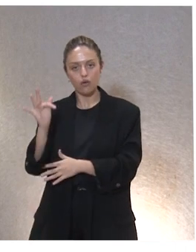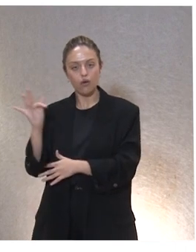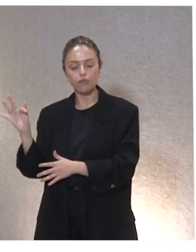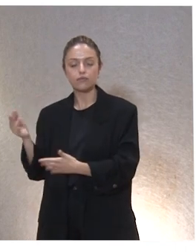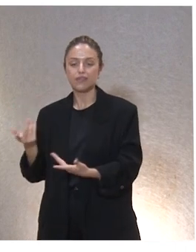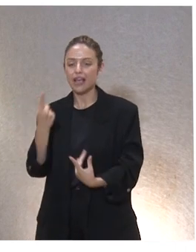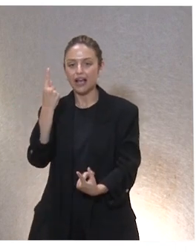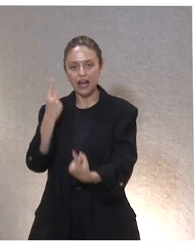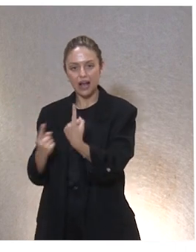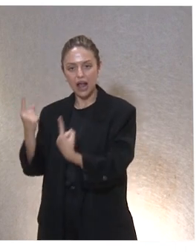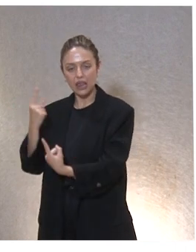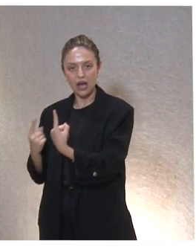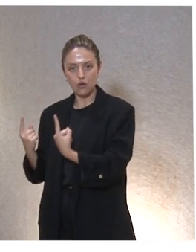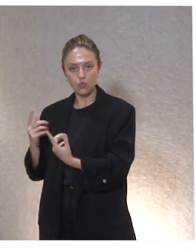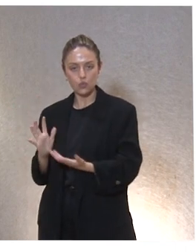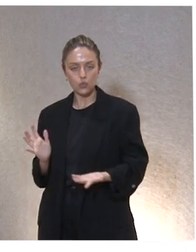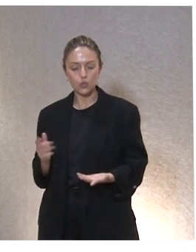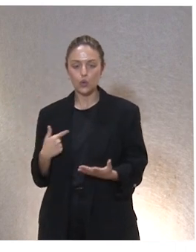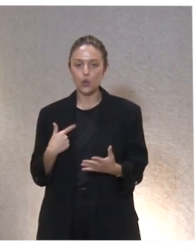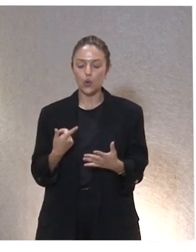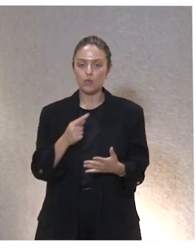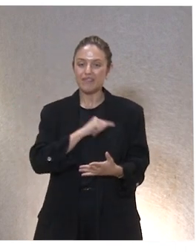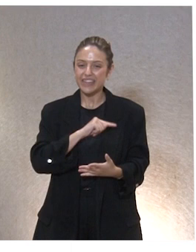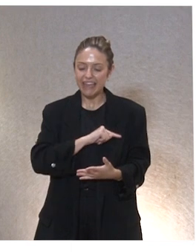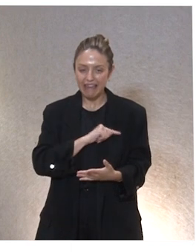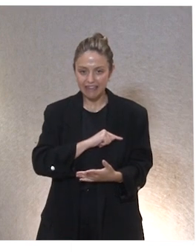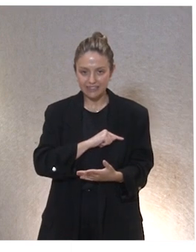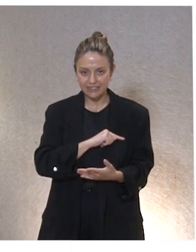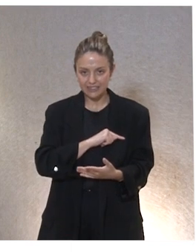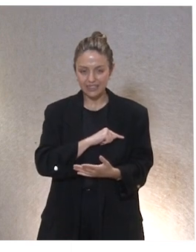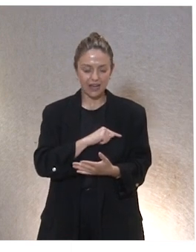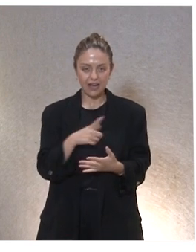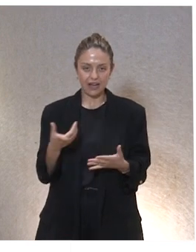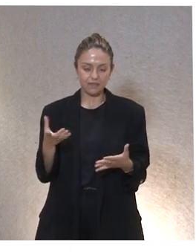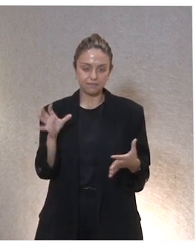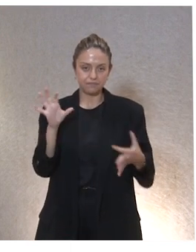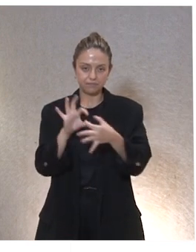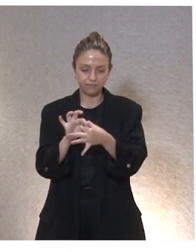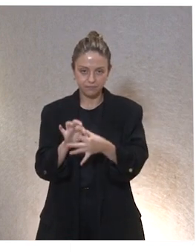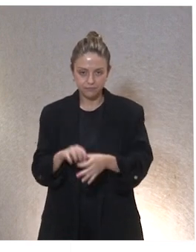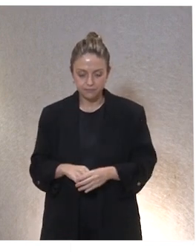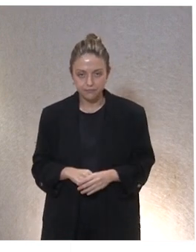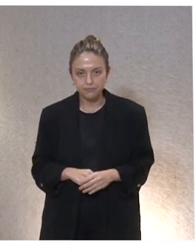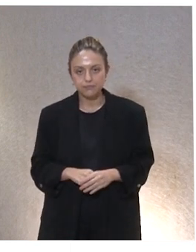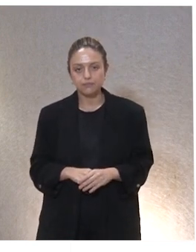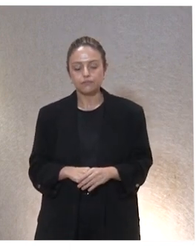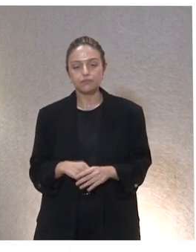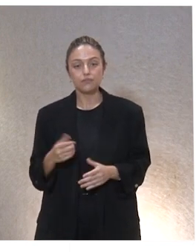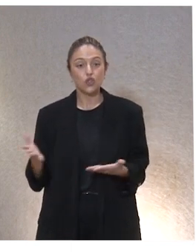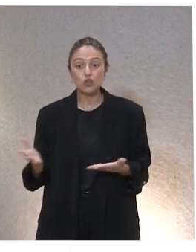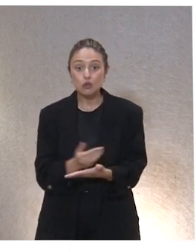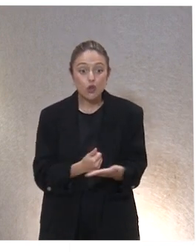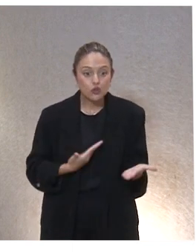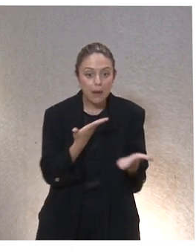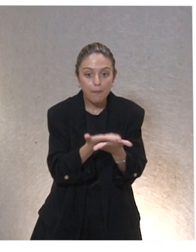cada uno donde la ética es imprescindible y todos aportamos, porque